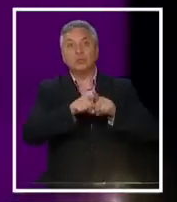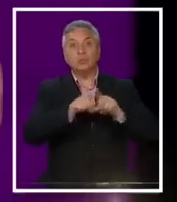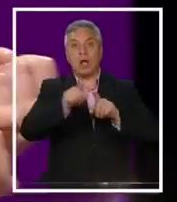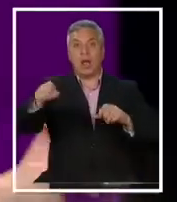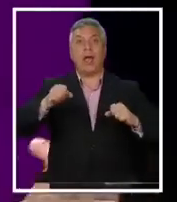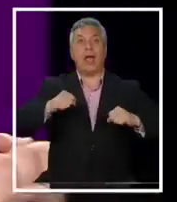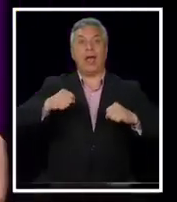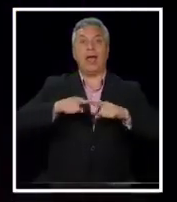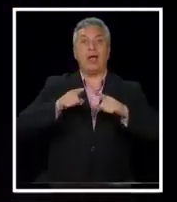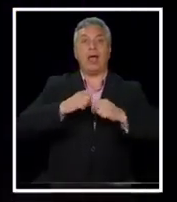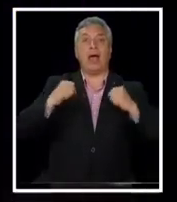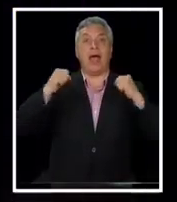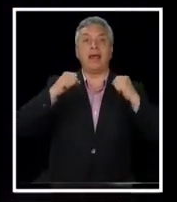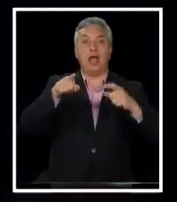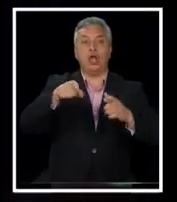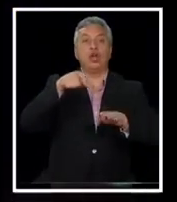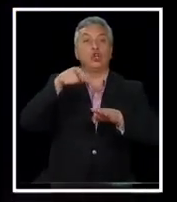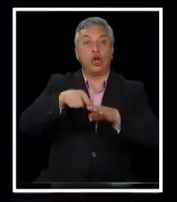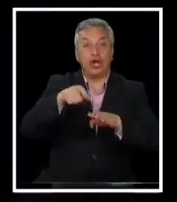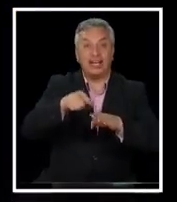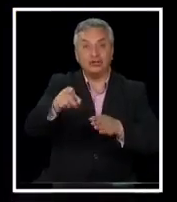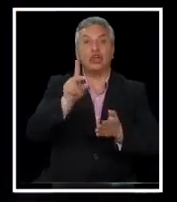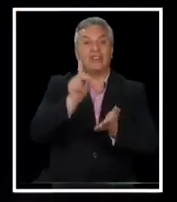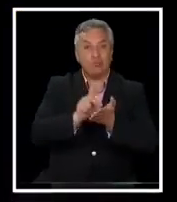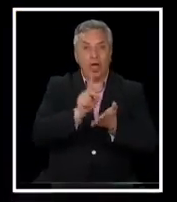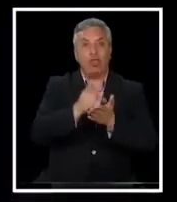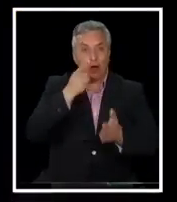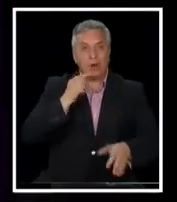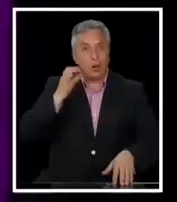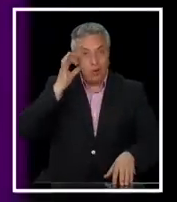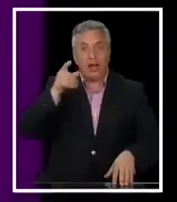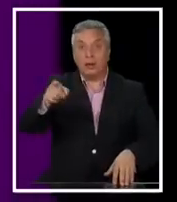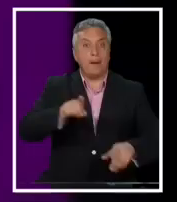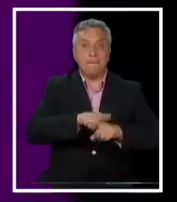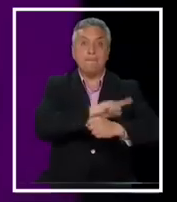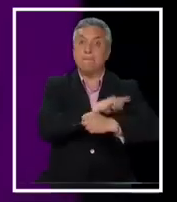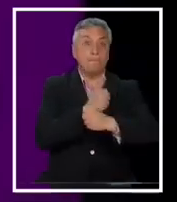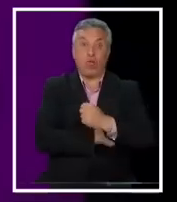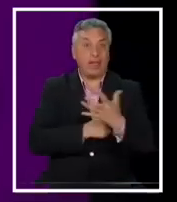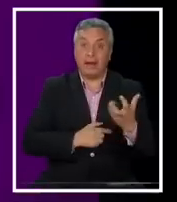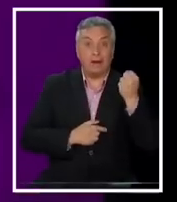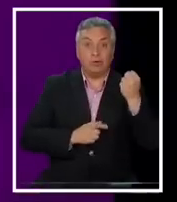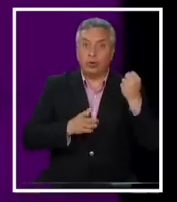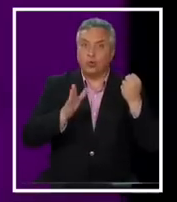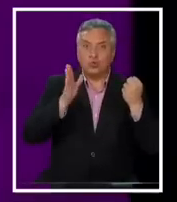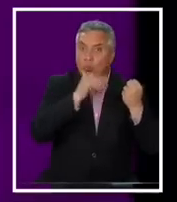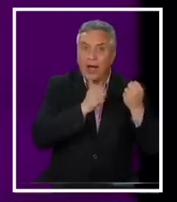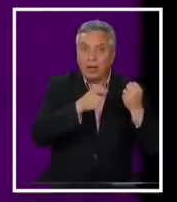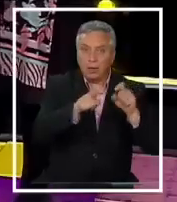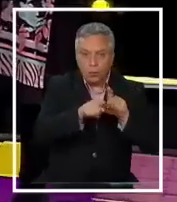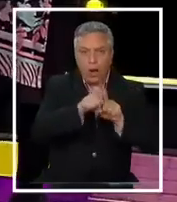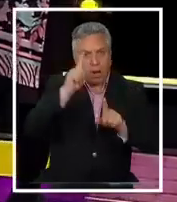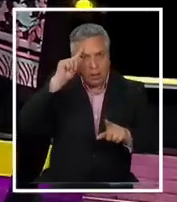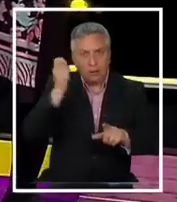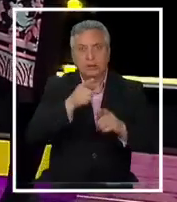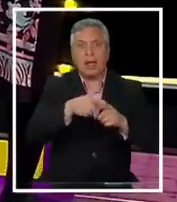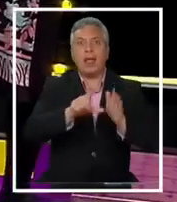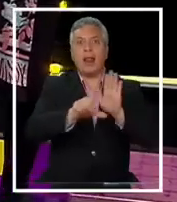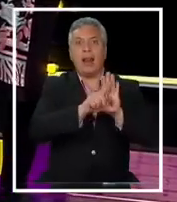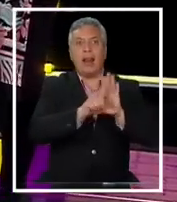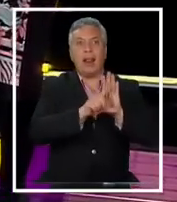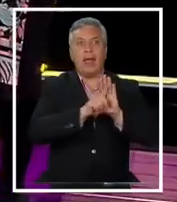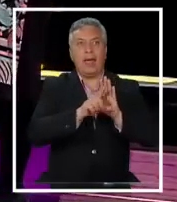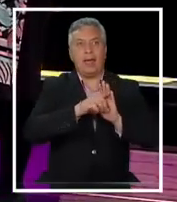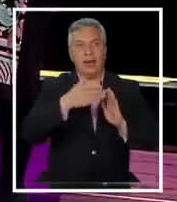poder, el Congreso de las y los diputados, que no van a tener todo el poder que tienen, por ejemplo, en iniciativas de ley con gasto público.